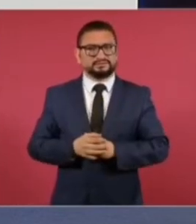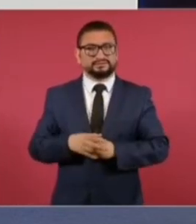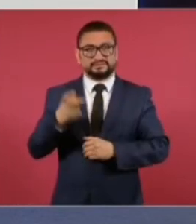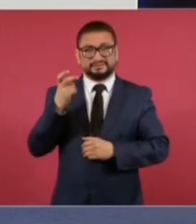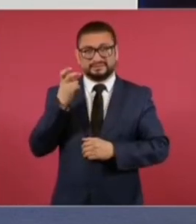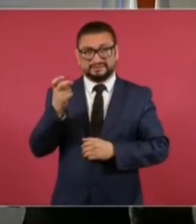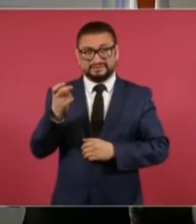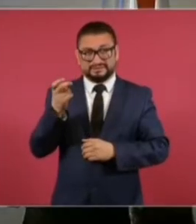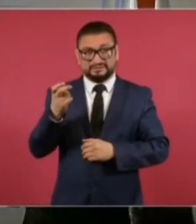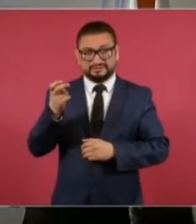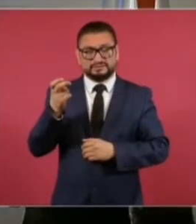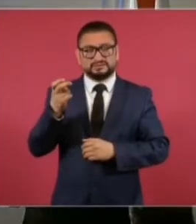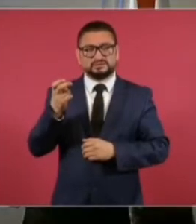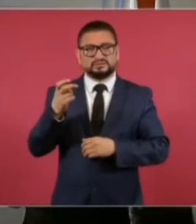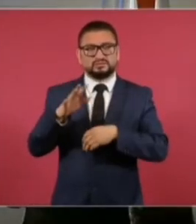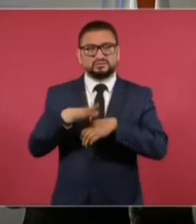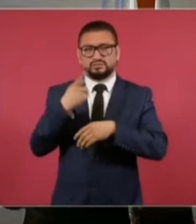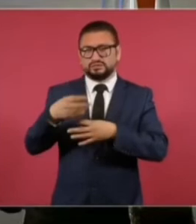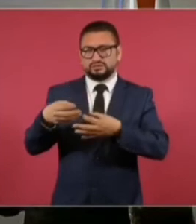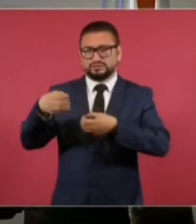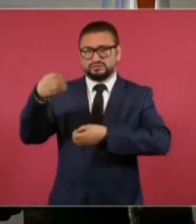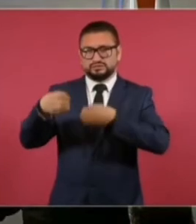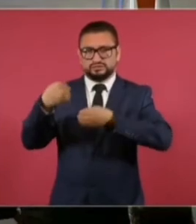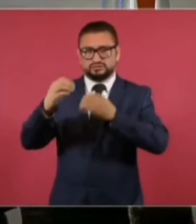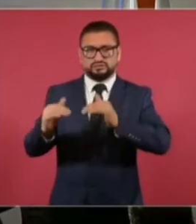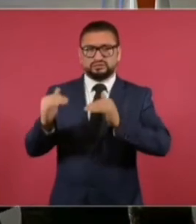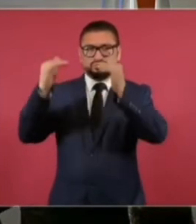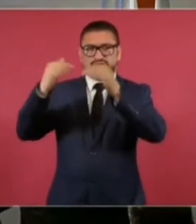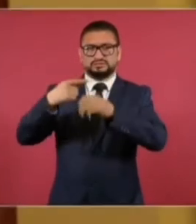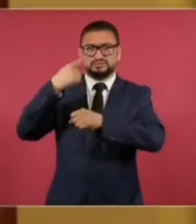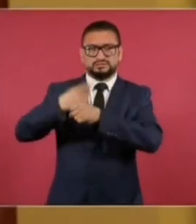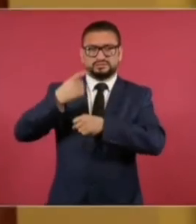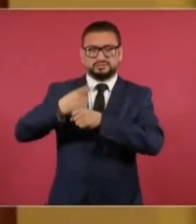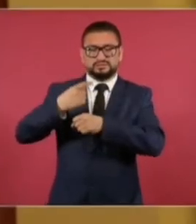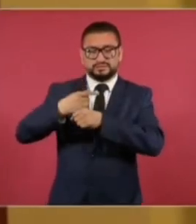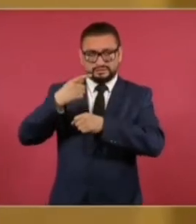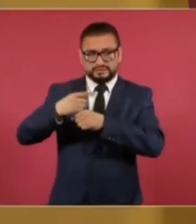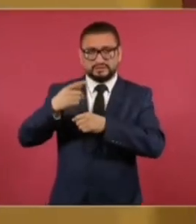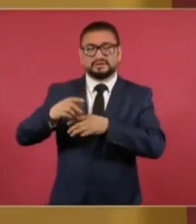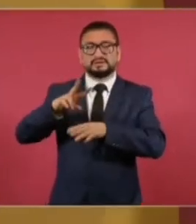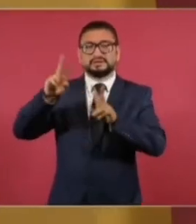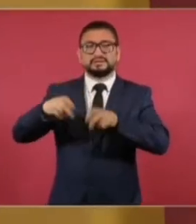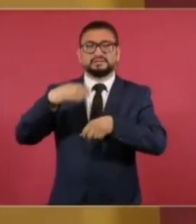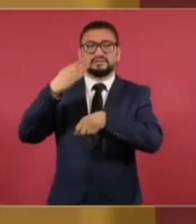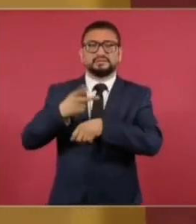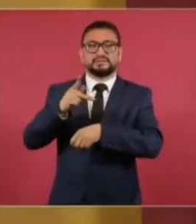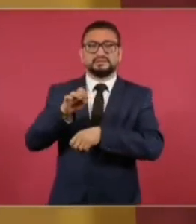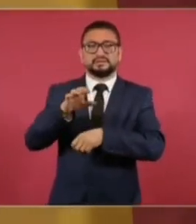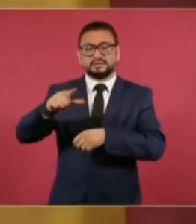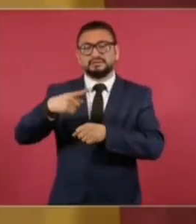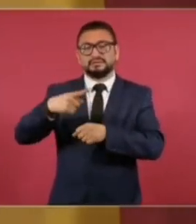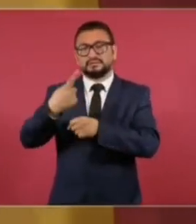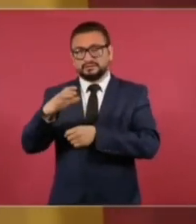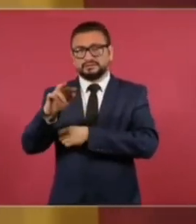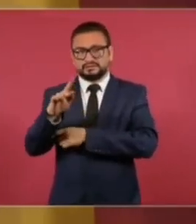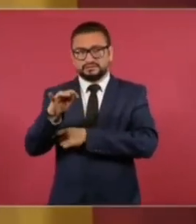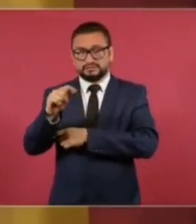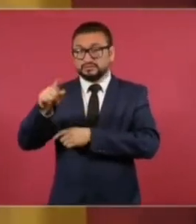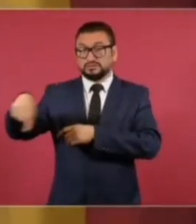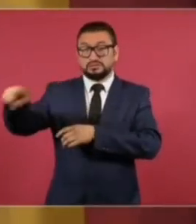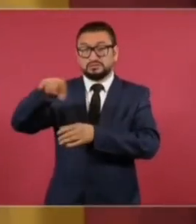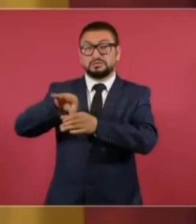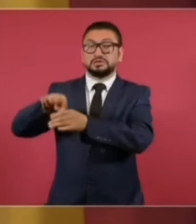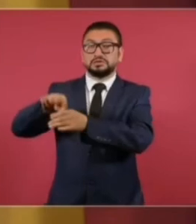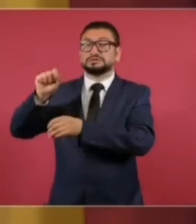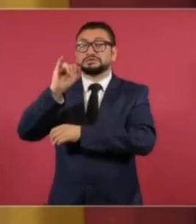situación que tiene que ver con los magistrados del primer tribunal colegiado en materia penal del primer circuito, quienes votaron